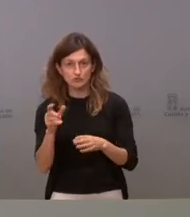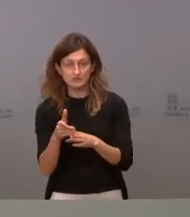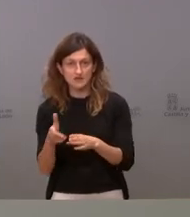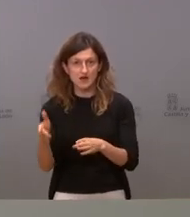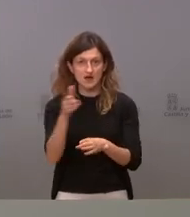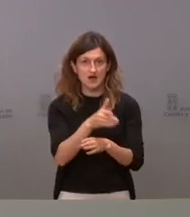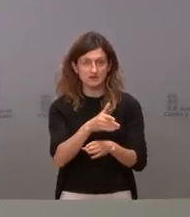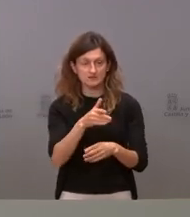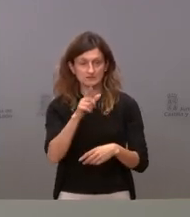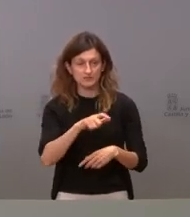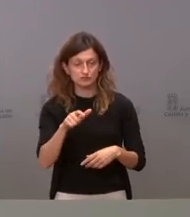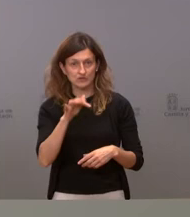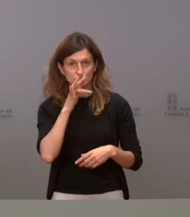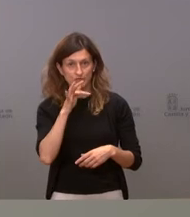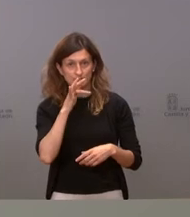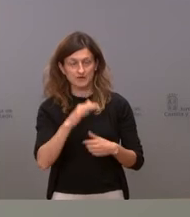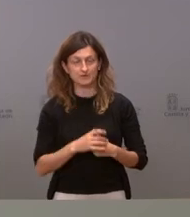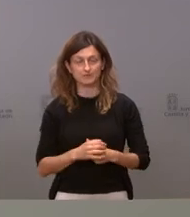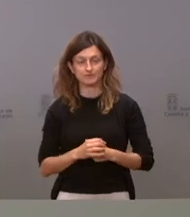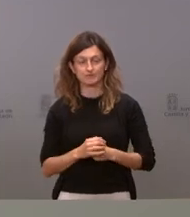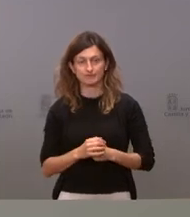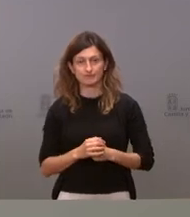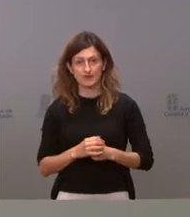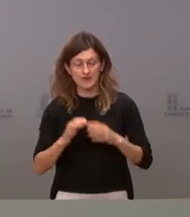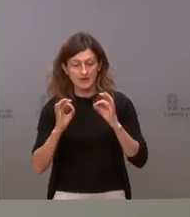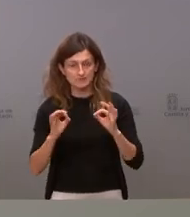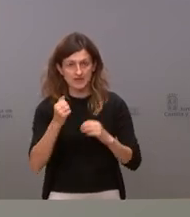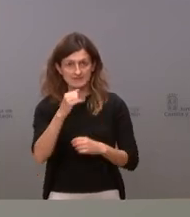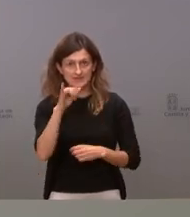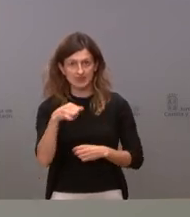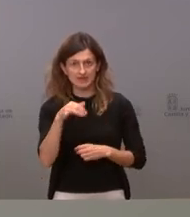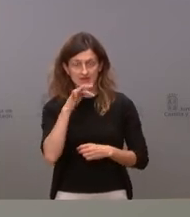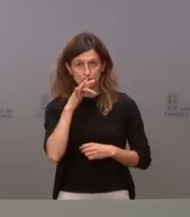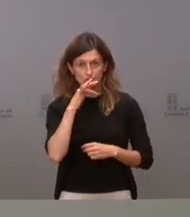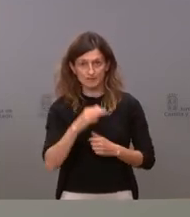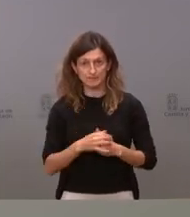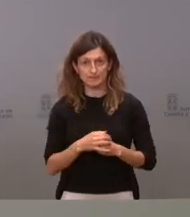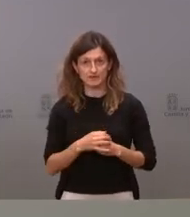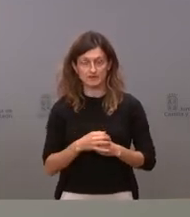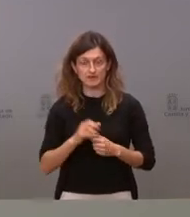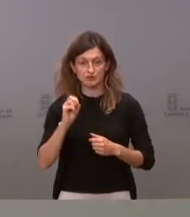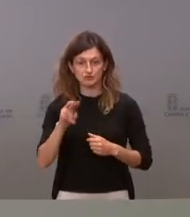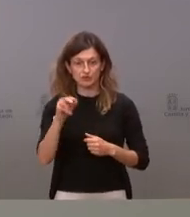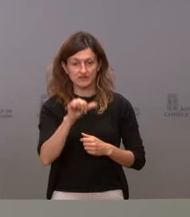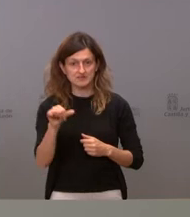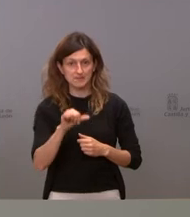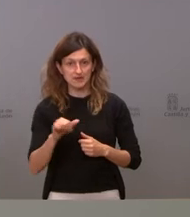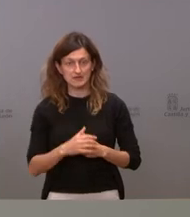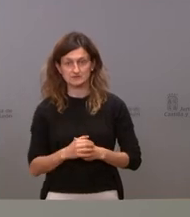aquellas personas que no tienen la pauta completa especialmente en hasta céneca que si ustedes recuerdan son 12 semanas entonces